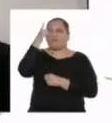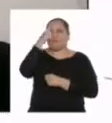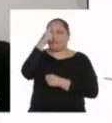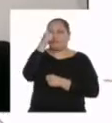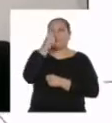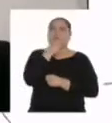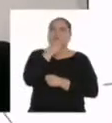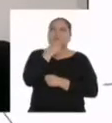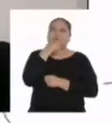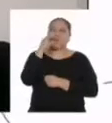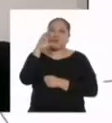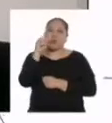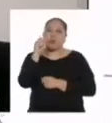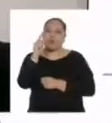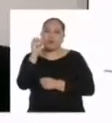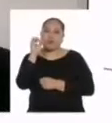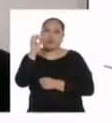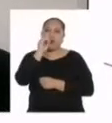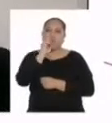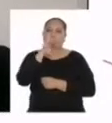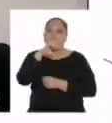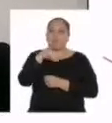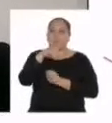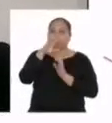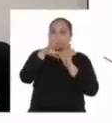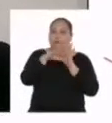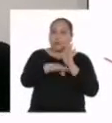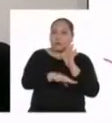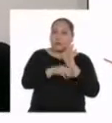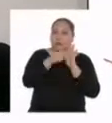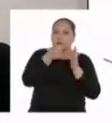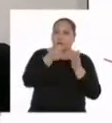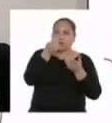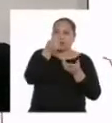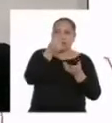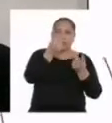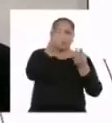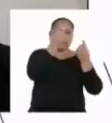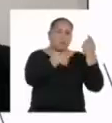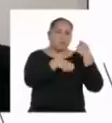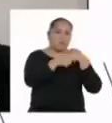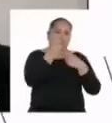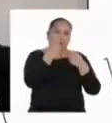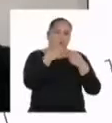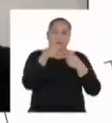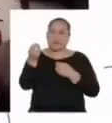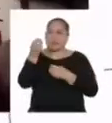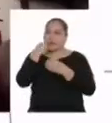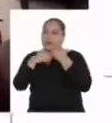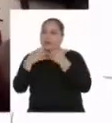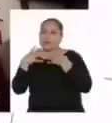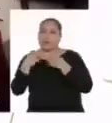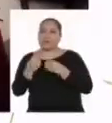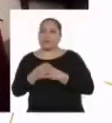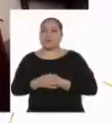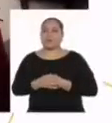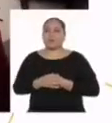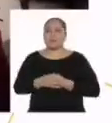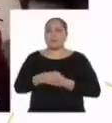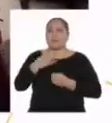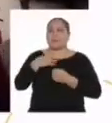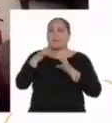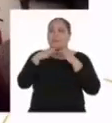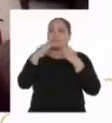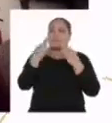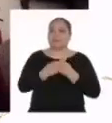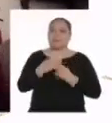analizando el costo de oportunidad, vimos que vale la pena invertir un poco menos en el negocio para así tener una alimentación saludable. En el caso de